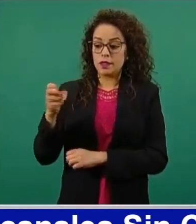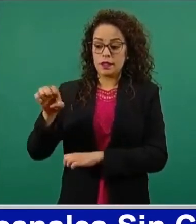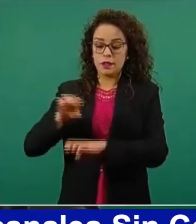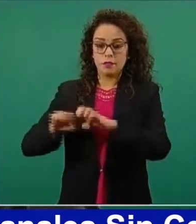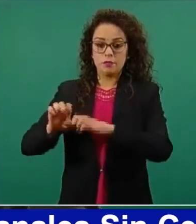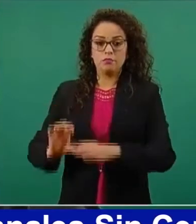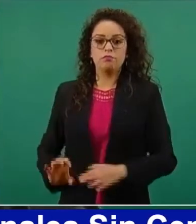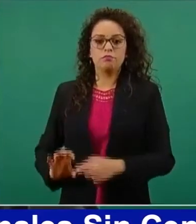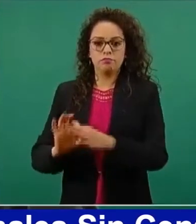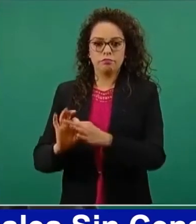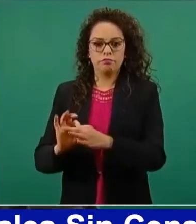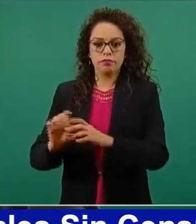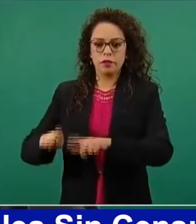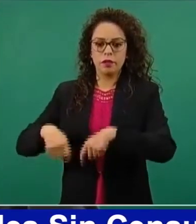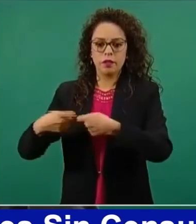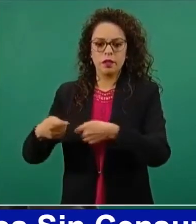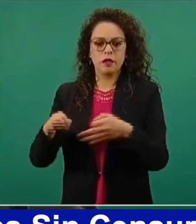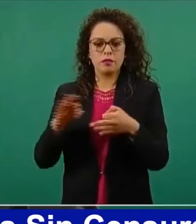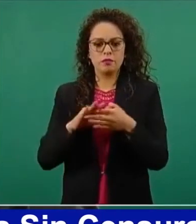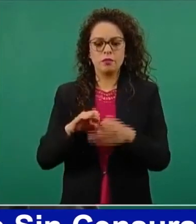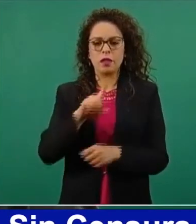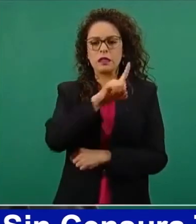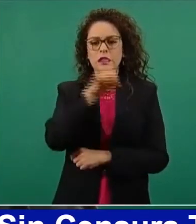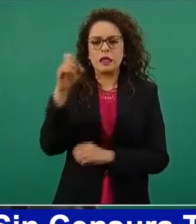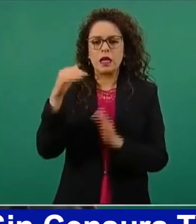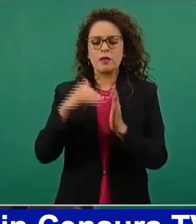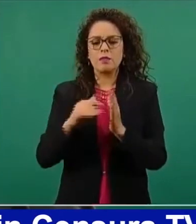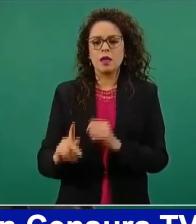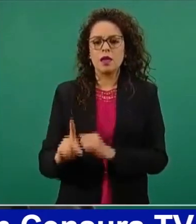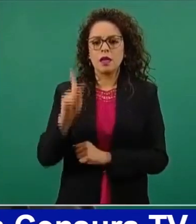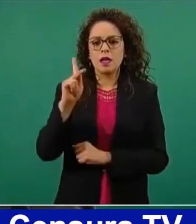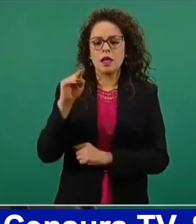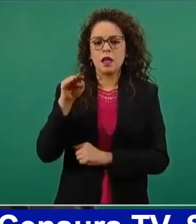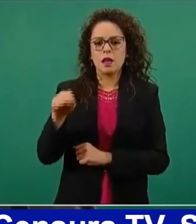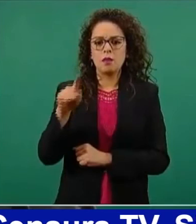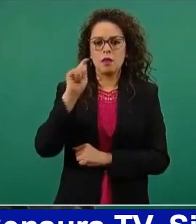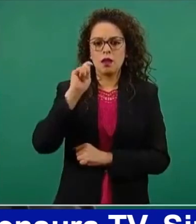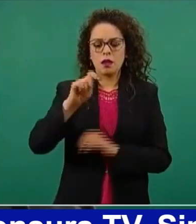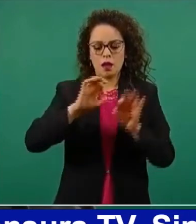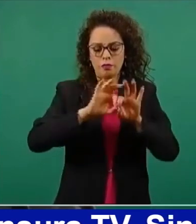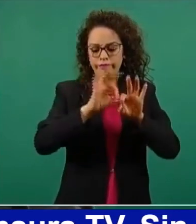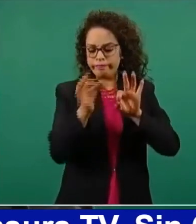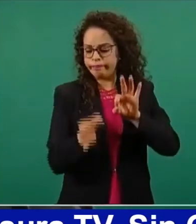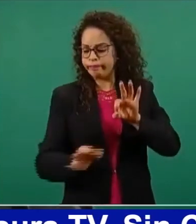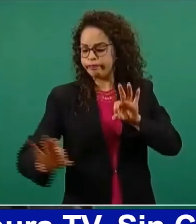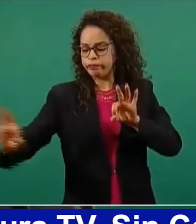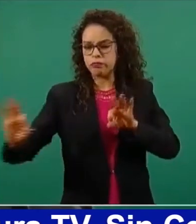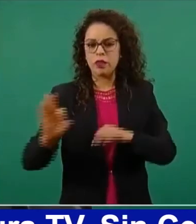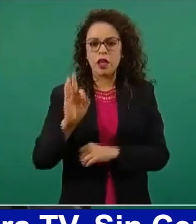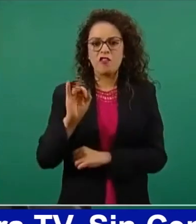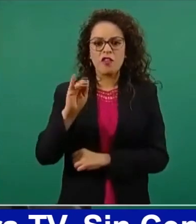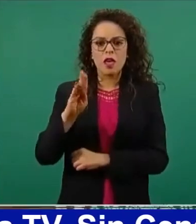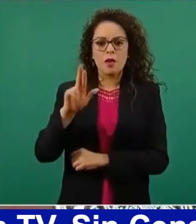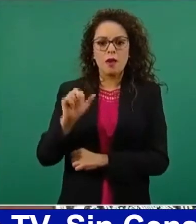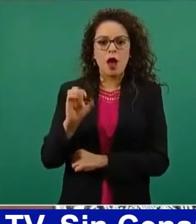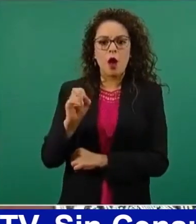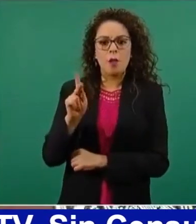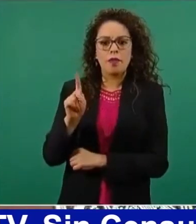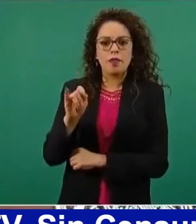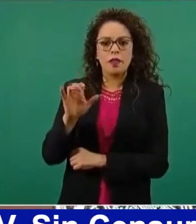los casi 100 mil kilómetros de fibra óptica para la conectividad